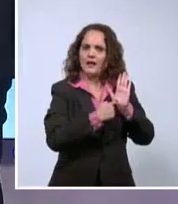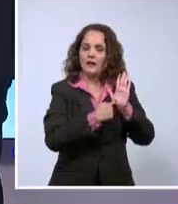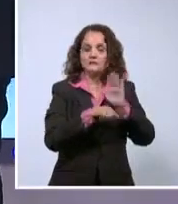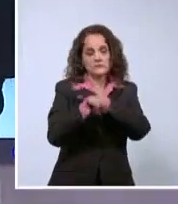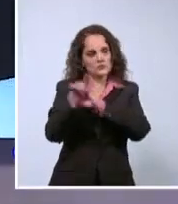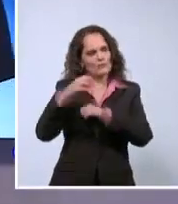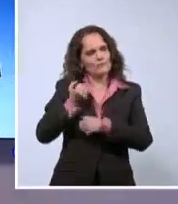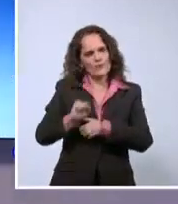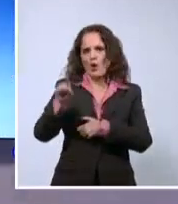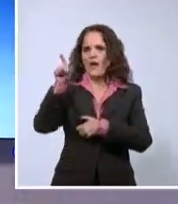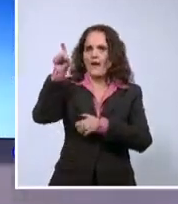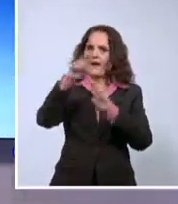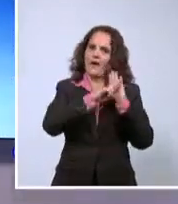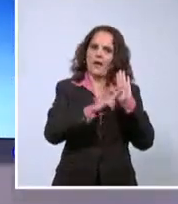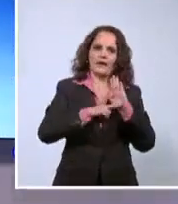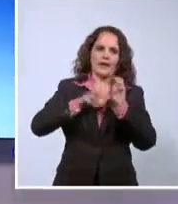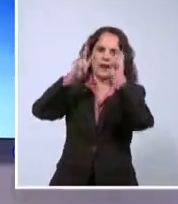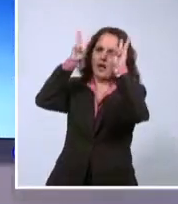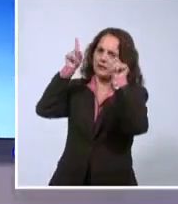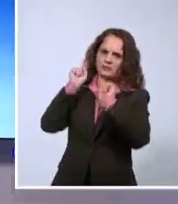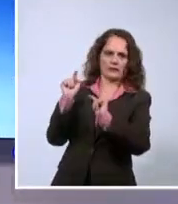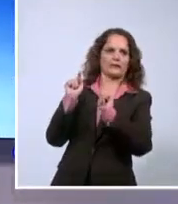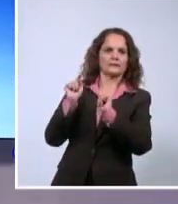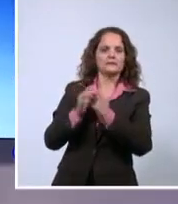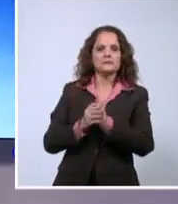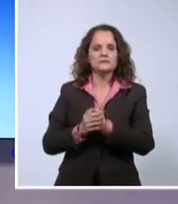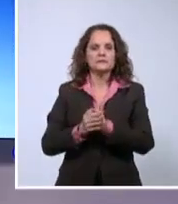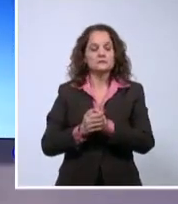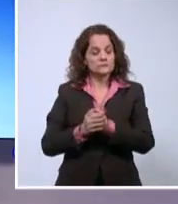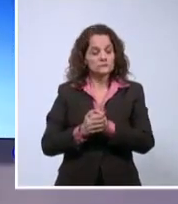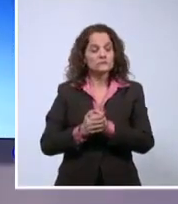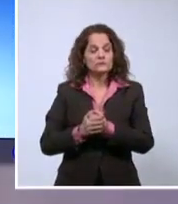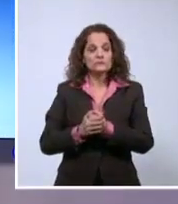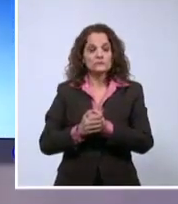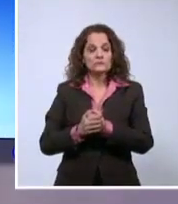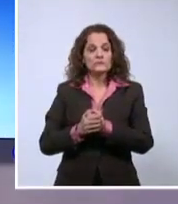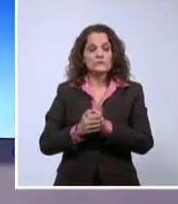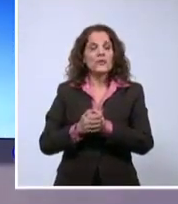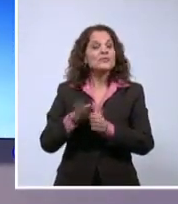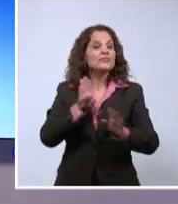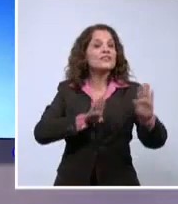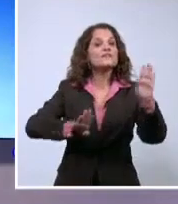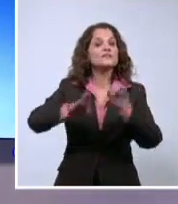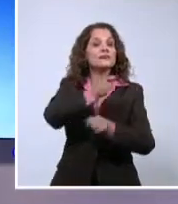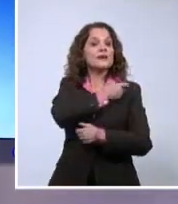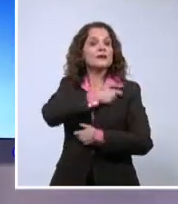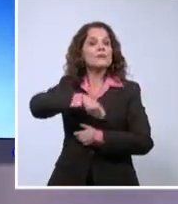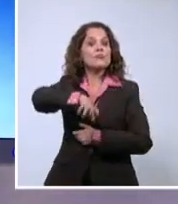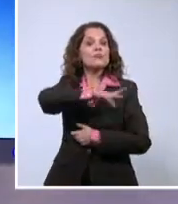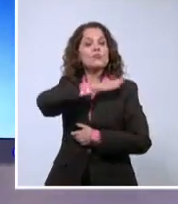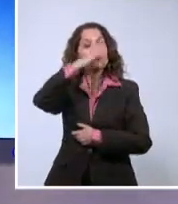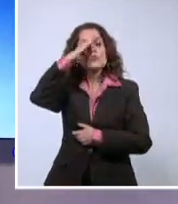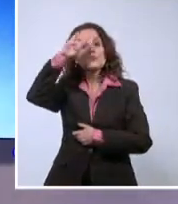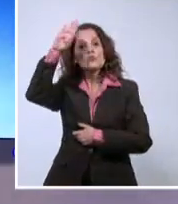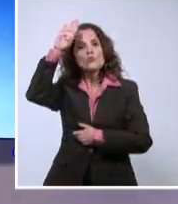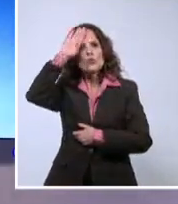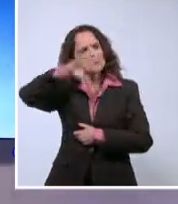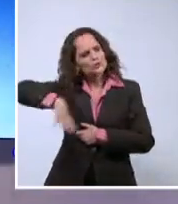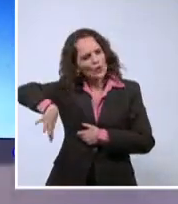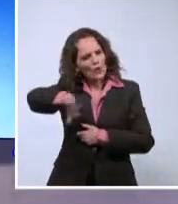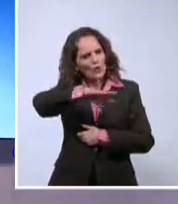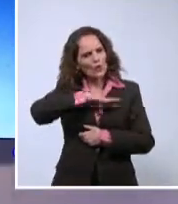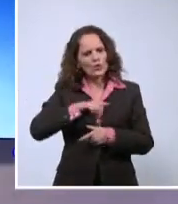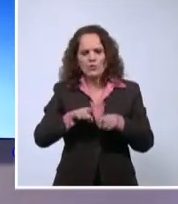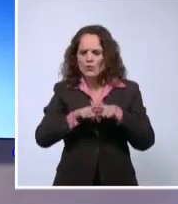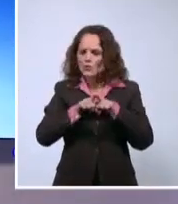como esta? Si de defender la Cuba de todos se trata, unidos, unidos y con la razón, y con la verdad